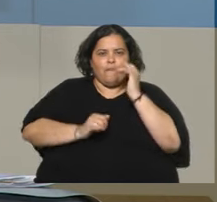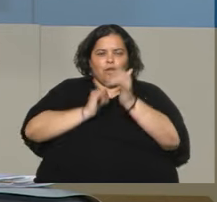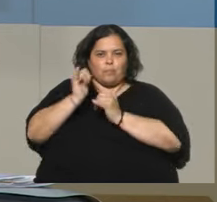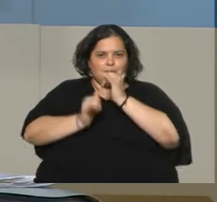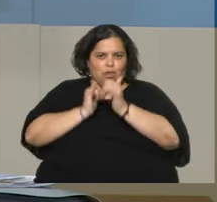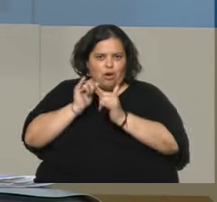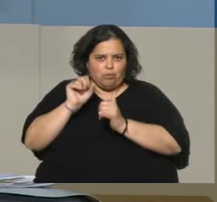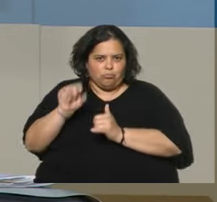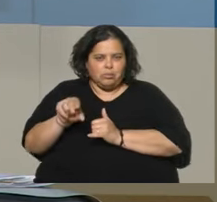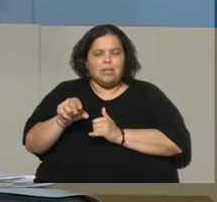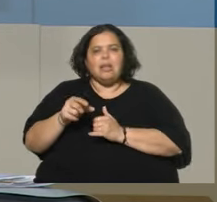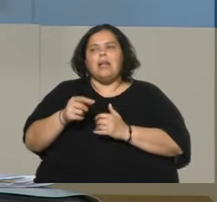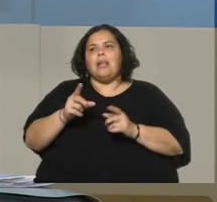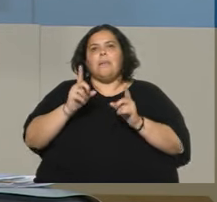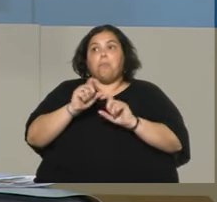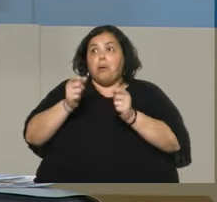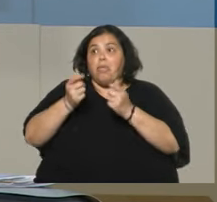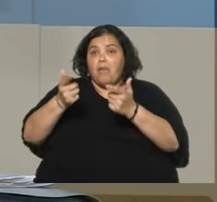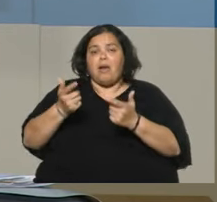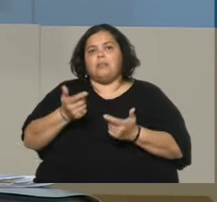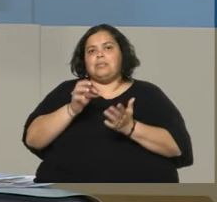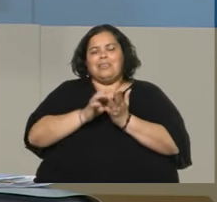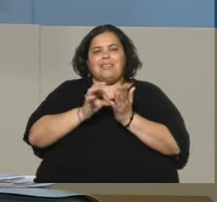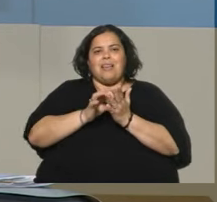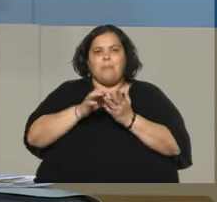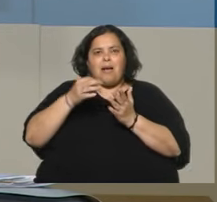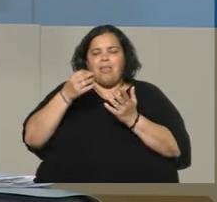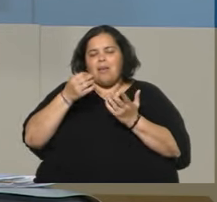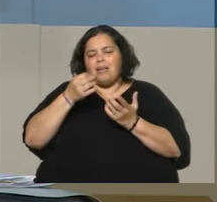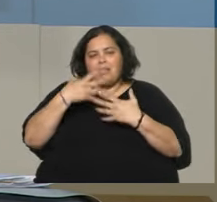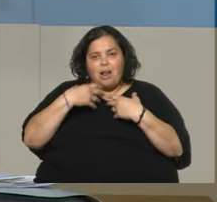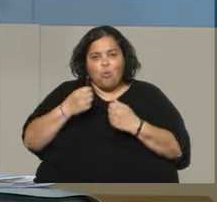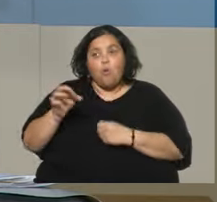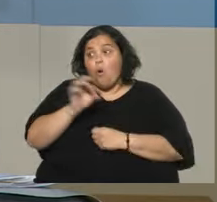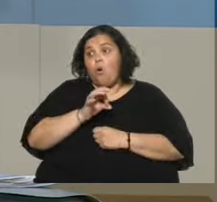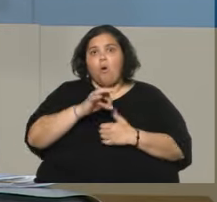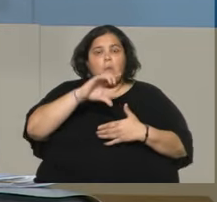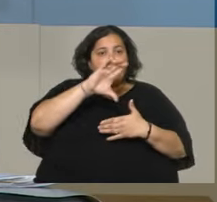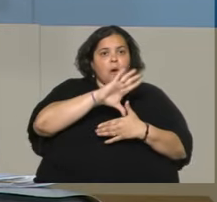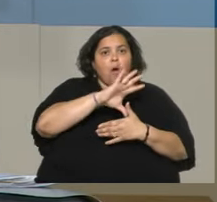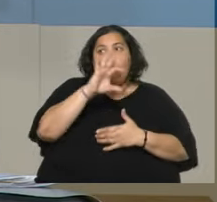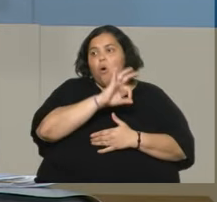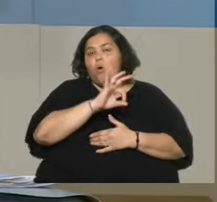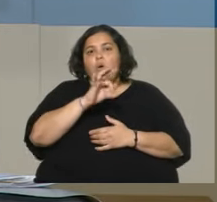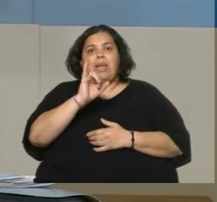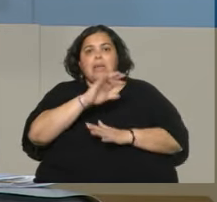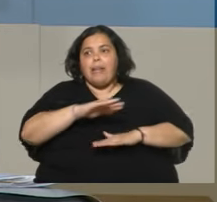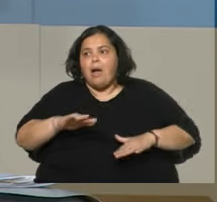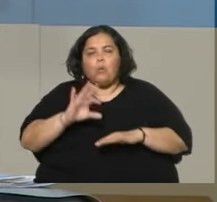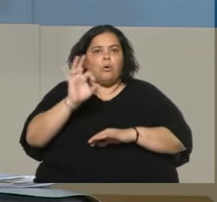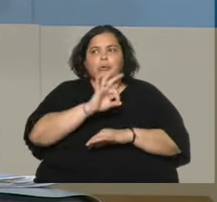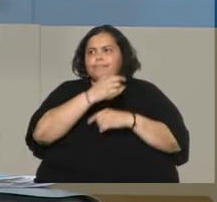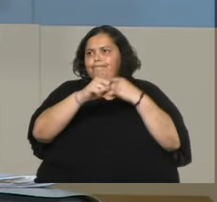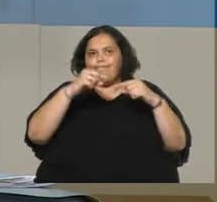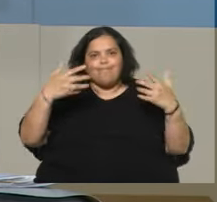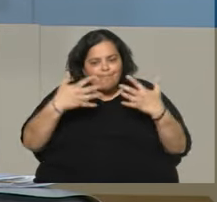Sistema Nacional Integral de Salud, si ese niño tiene alguna prestación vinculada al Ministerio de Desarrollo Social, Gualinau, pero eso también, la ley lo que